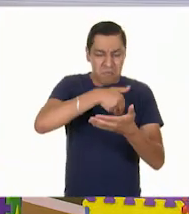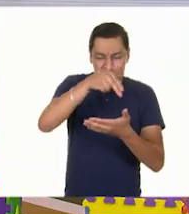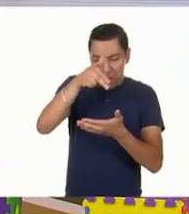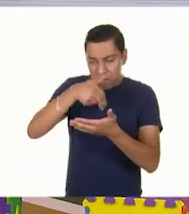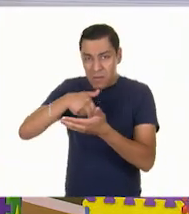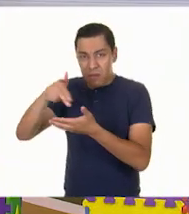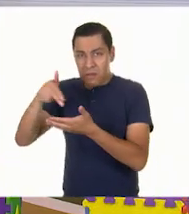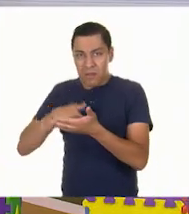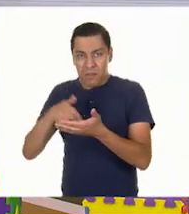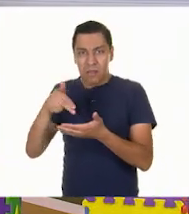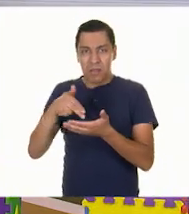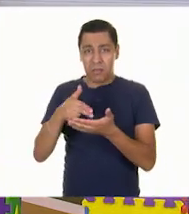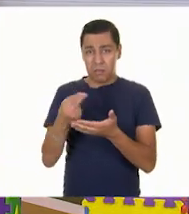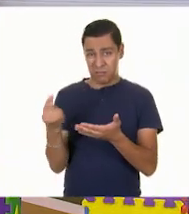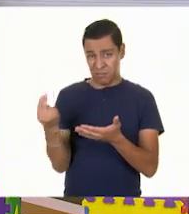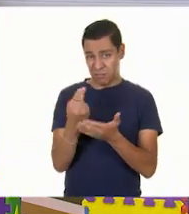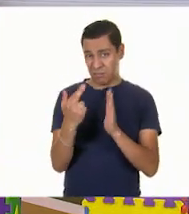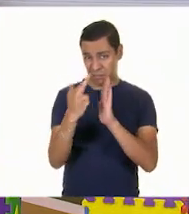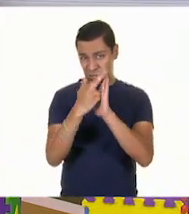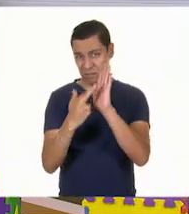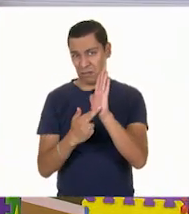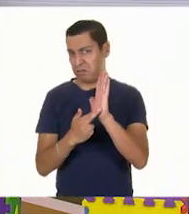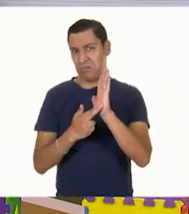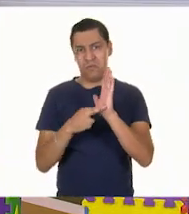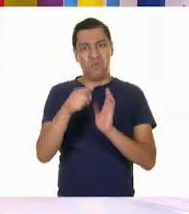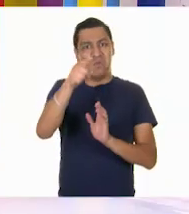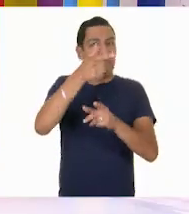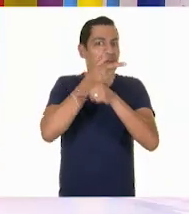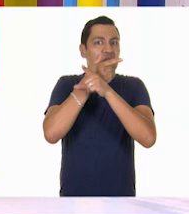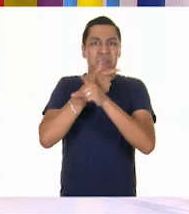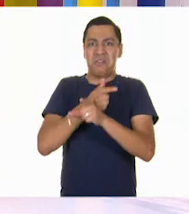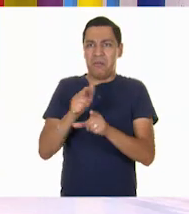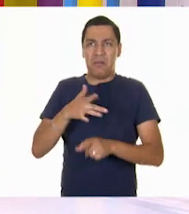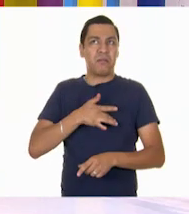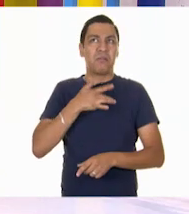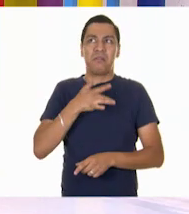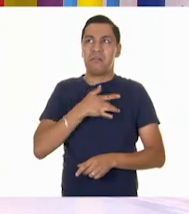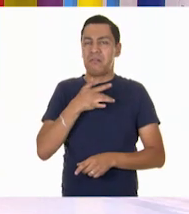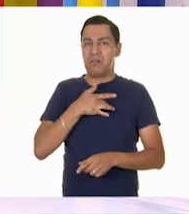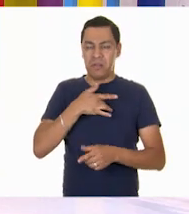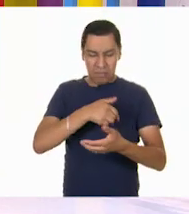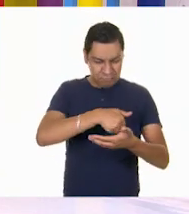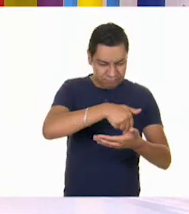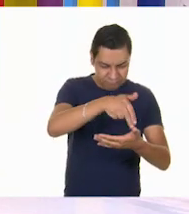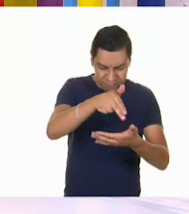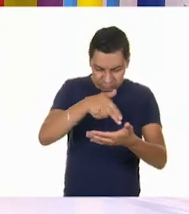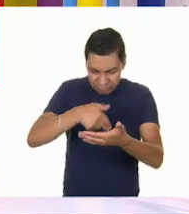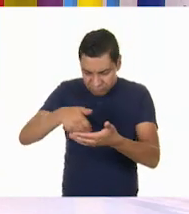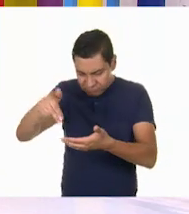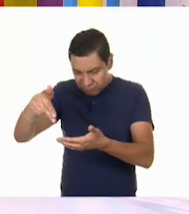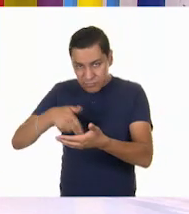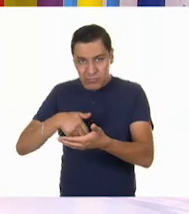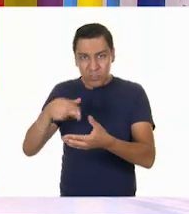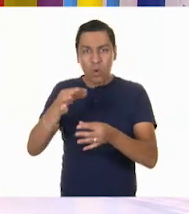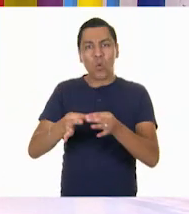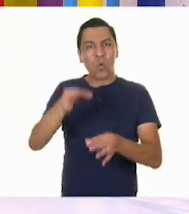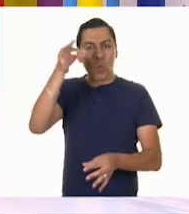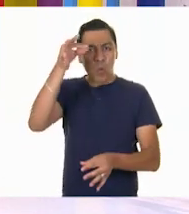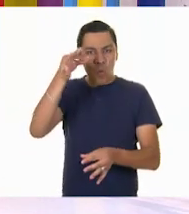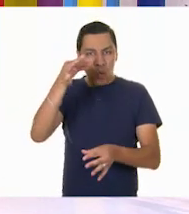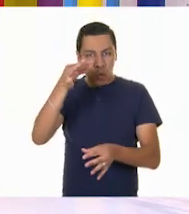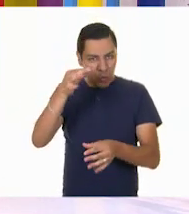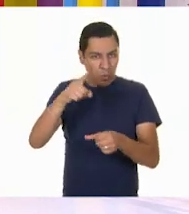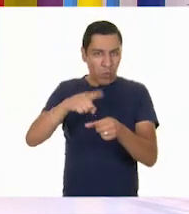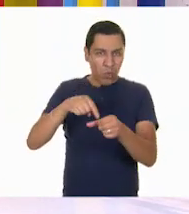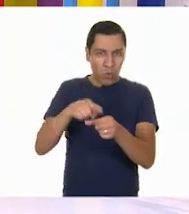hicieron mis alumnos, no necesitamos de reglas. Claro, porque podemos empezar por el lugar en el que más nos guste, con los colores que